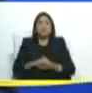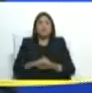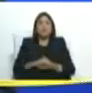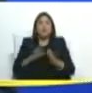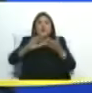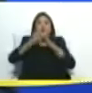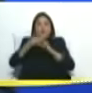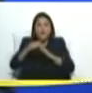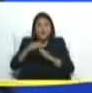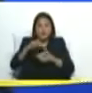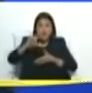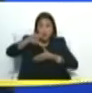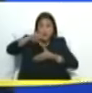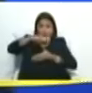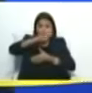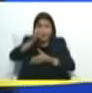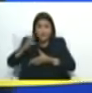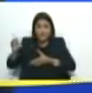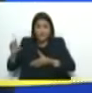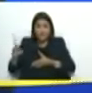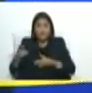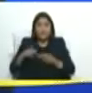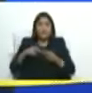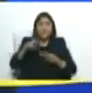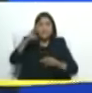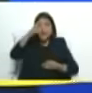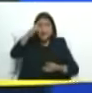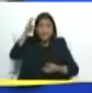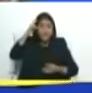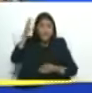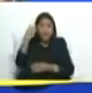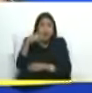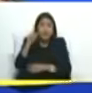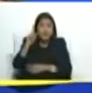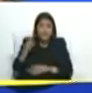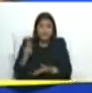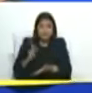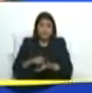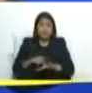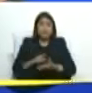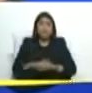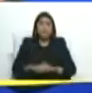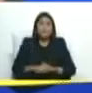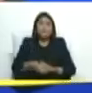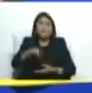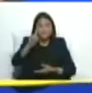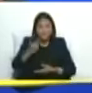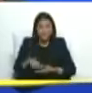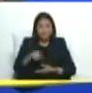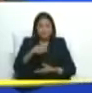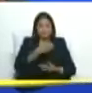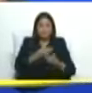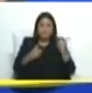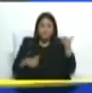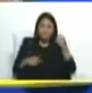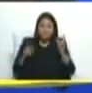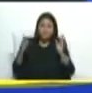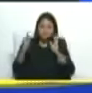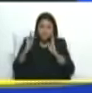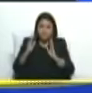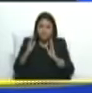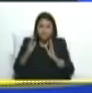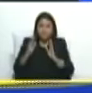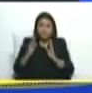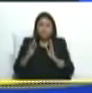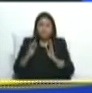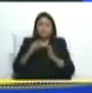estuvo el canciller de Colombia Álvaro Leiva que asume la presidencia pro témpore en el primer trimestre